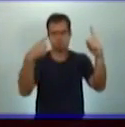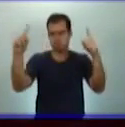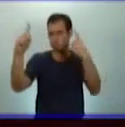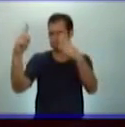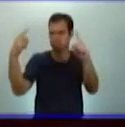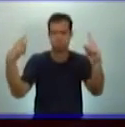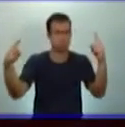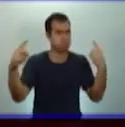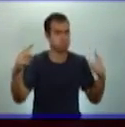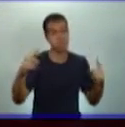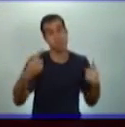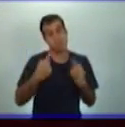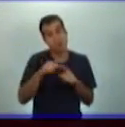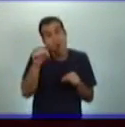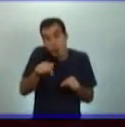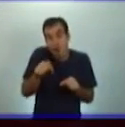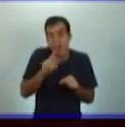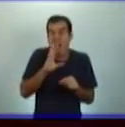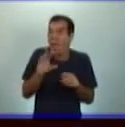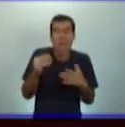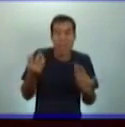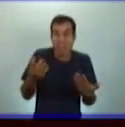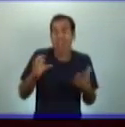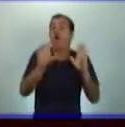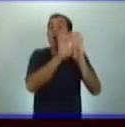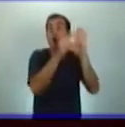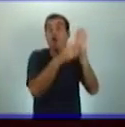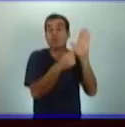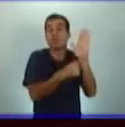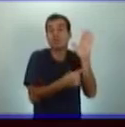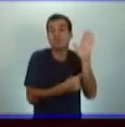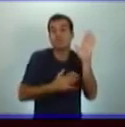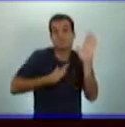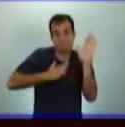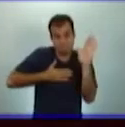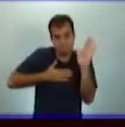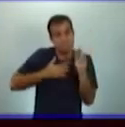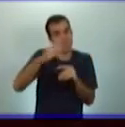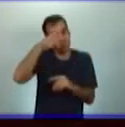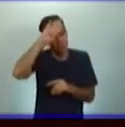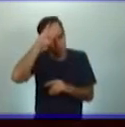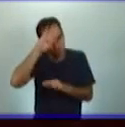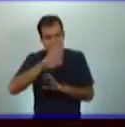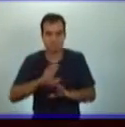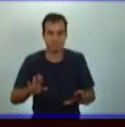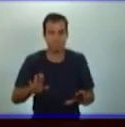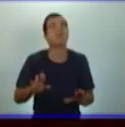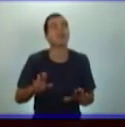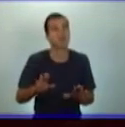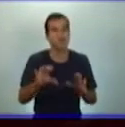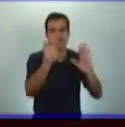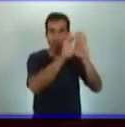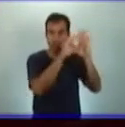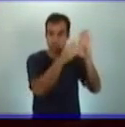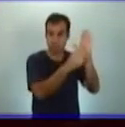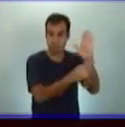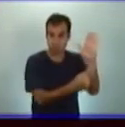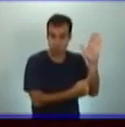constitución, entonces te podemos decir que la constitución y sus leyes